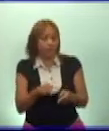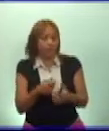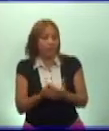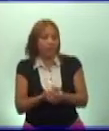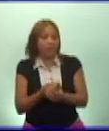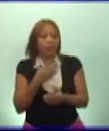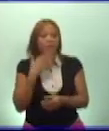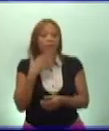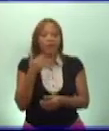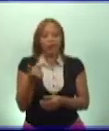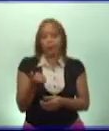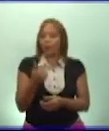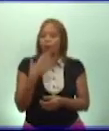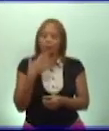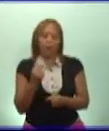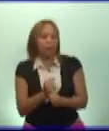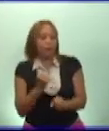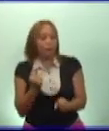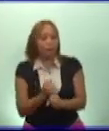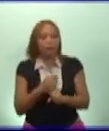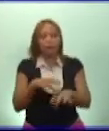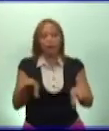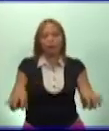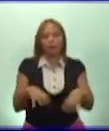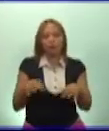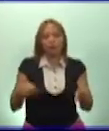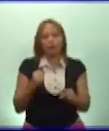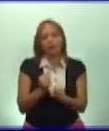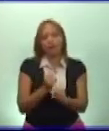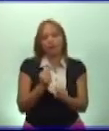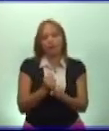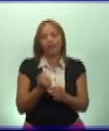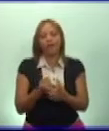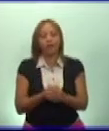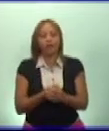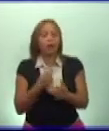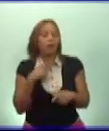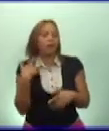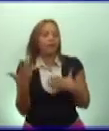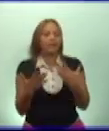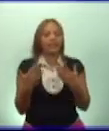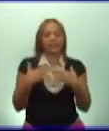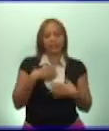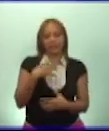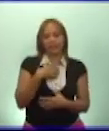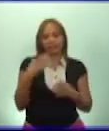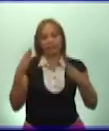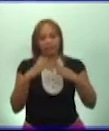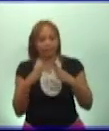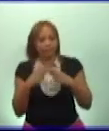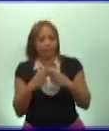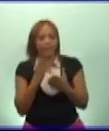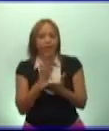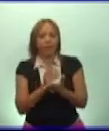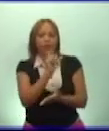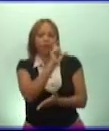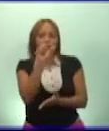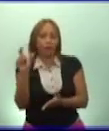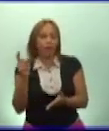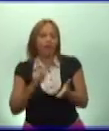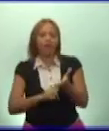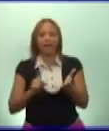mejoran aún más sus condiciones de vida, pues disfrutan de las viviendas, las escuelas, electricidad,